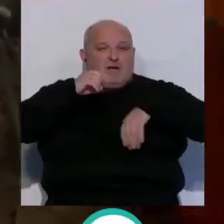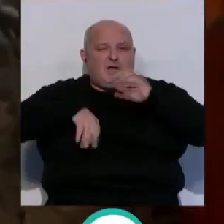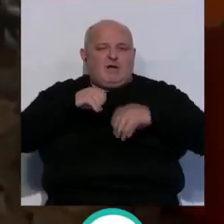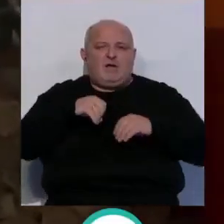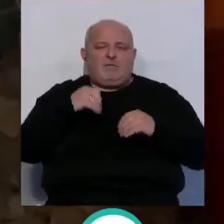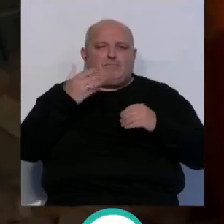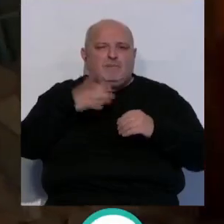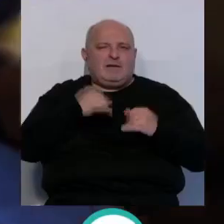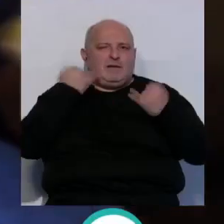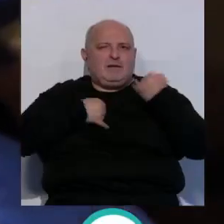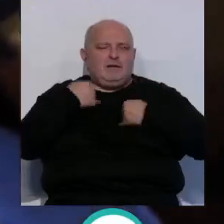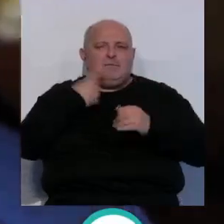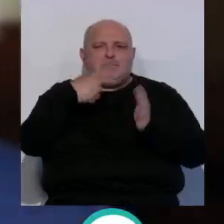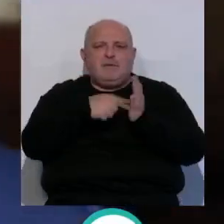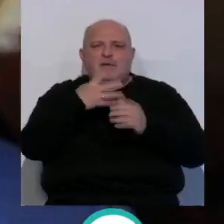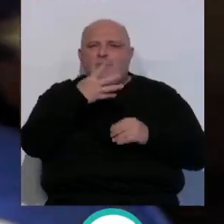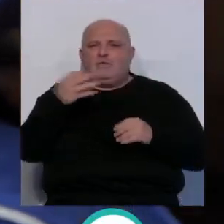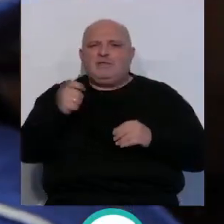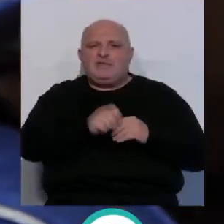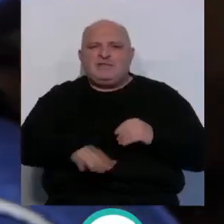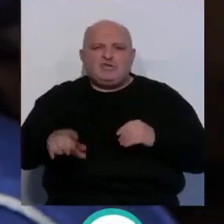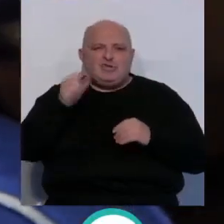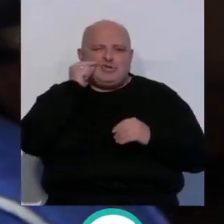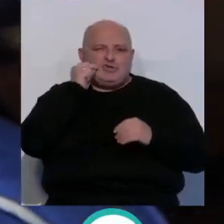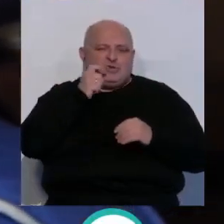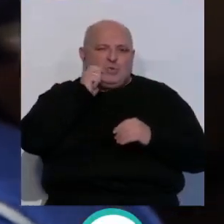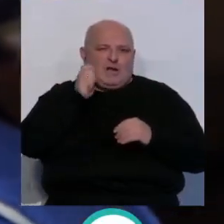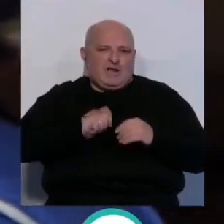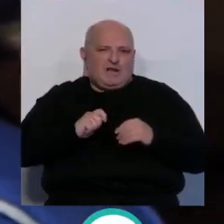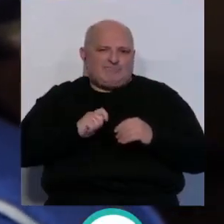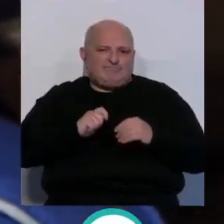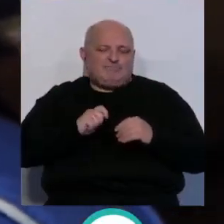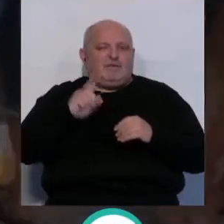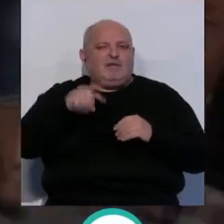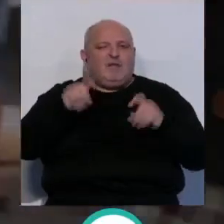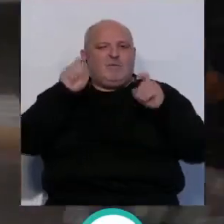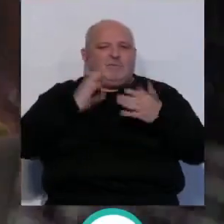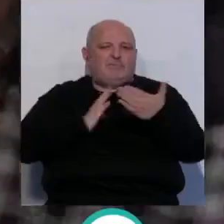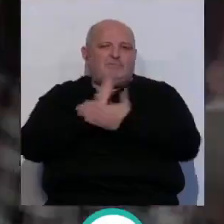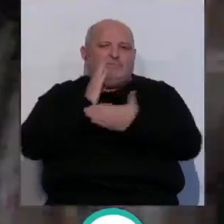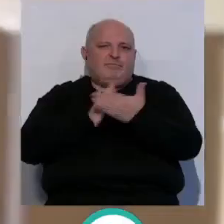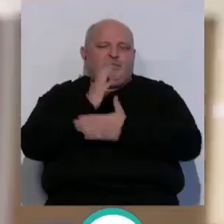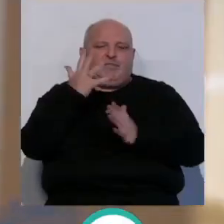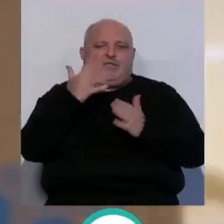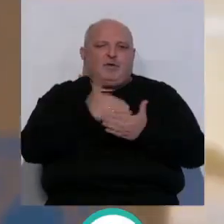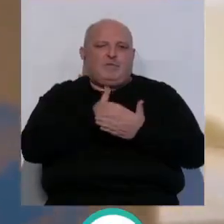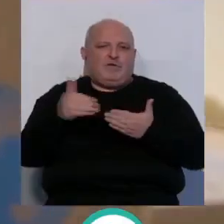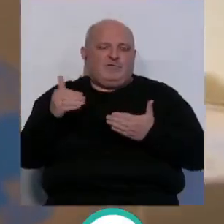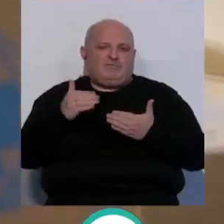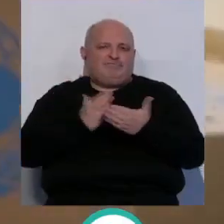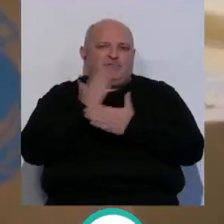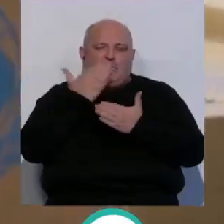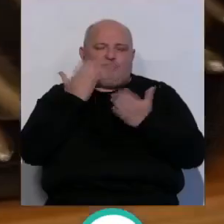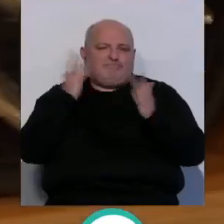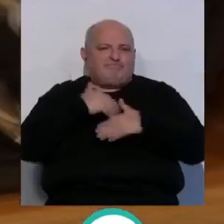matado o herido a más de 1.400 niños y niñas ucranianos y han interrumpido la educación de más de 5 millones de ellos y